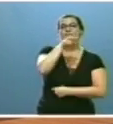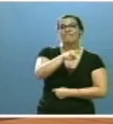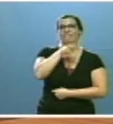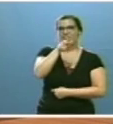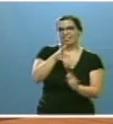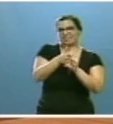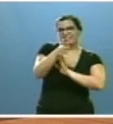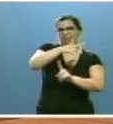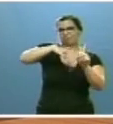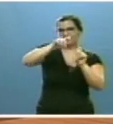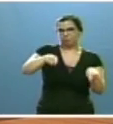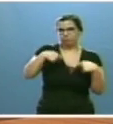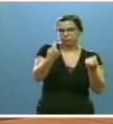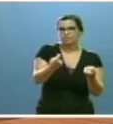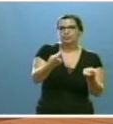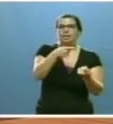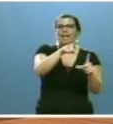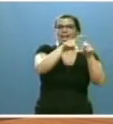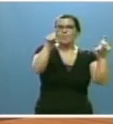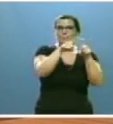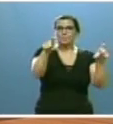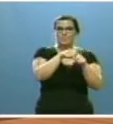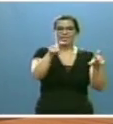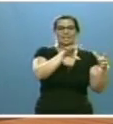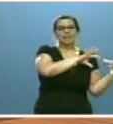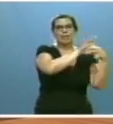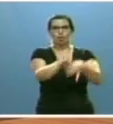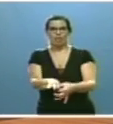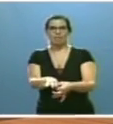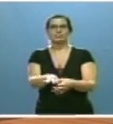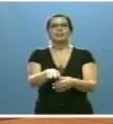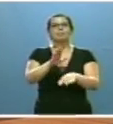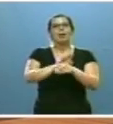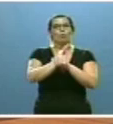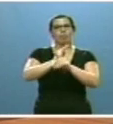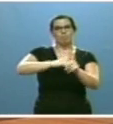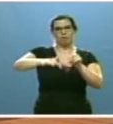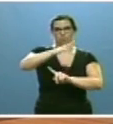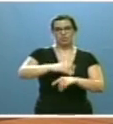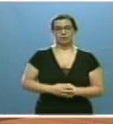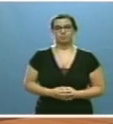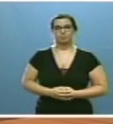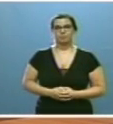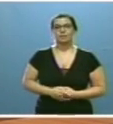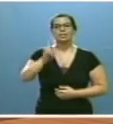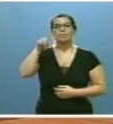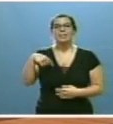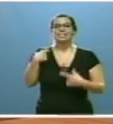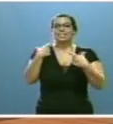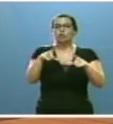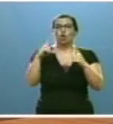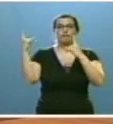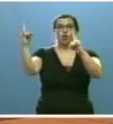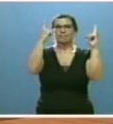la creación de empresas y de empleo en torno a las actividades vinculadas al medio ambiente. Seguiremos apoyando al sector forestal